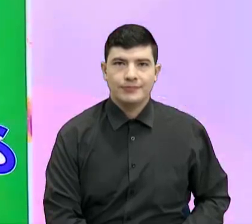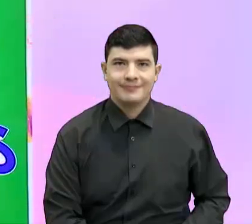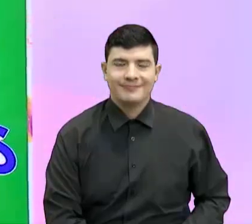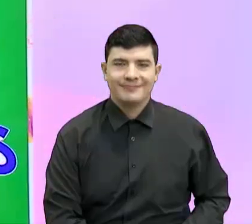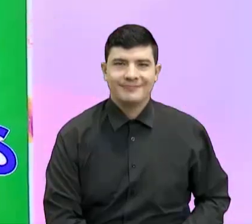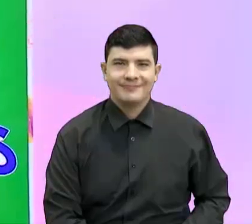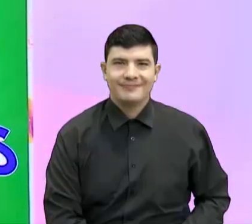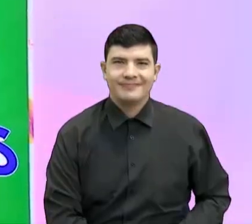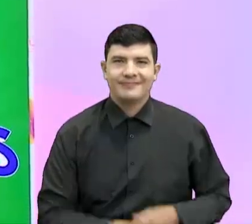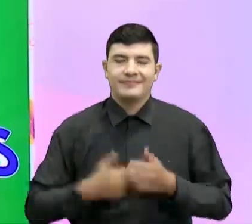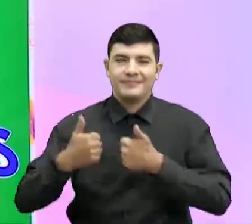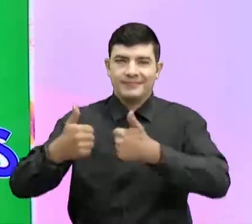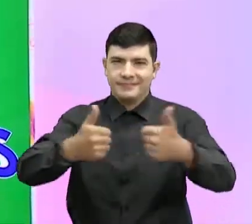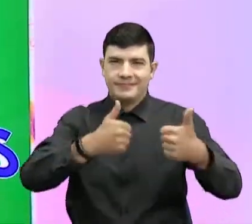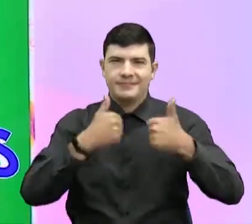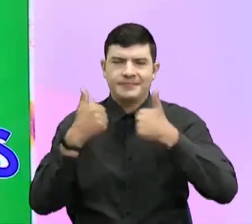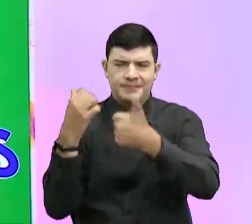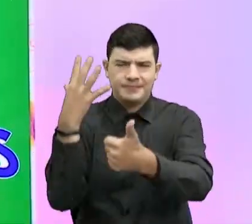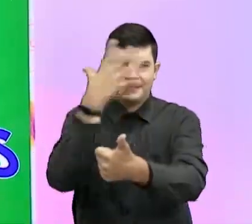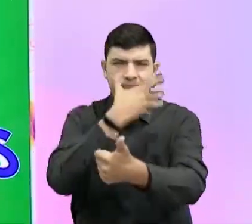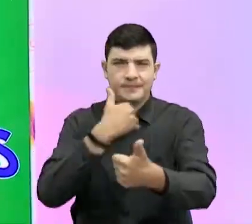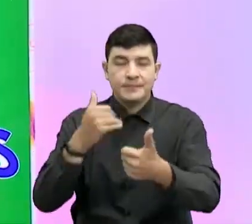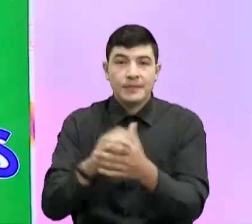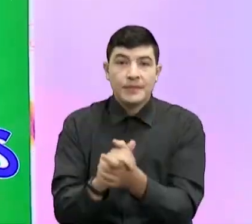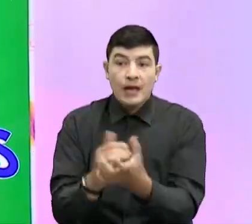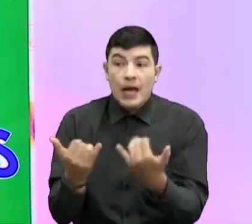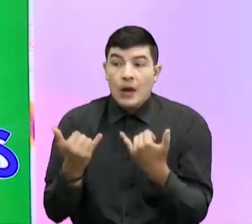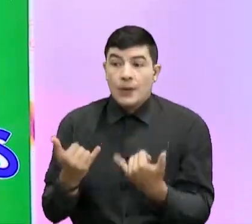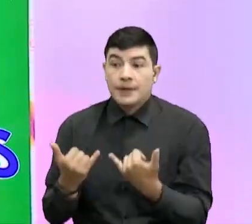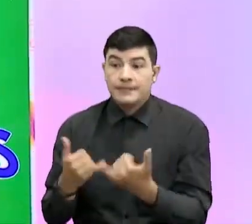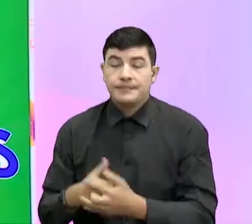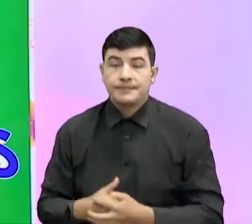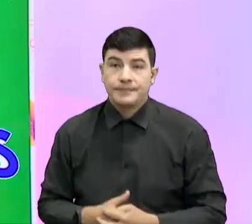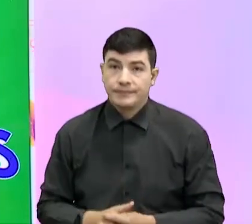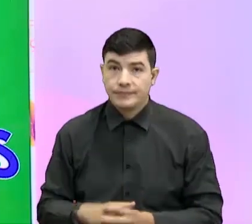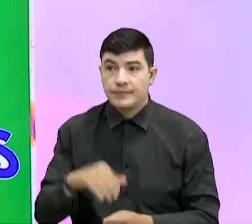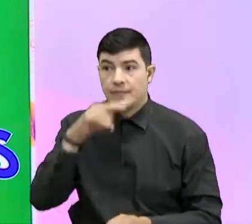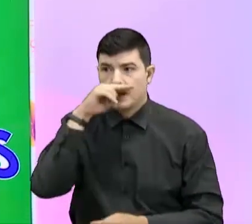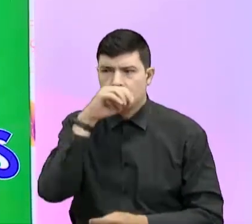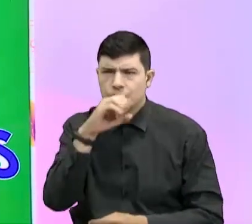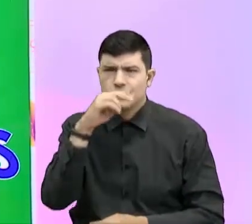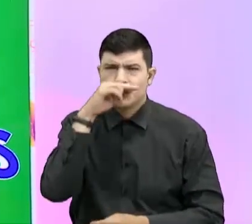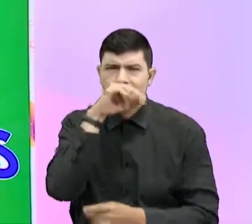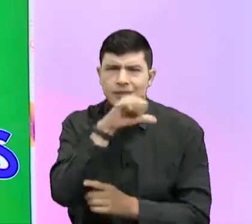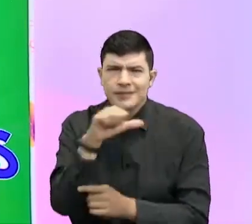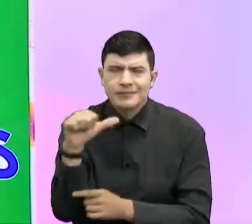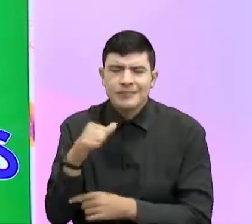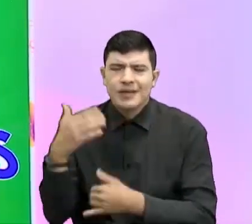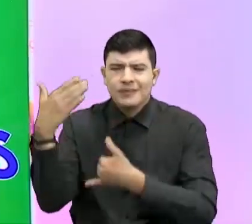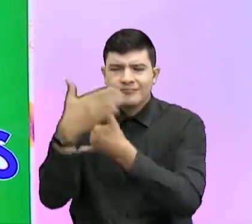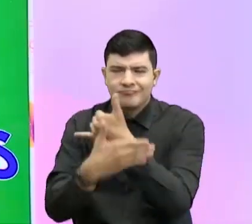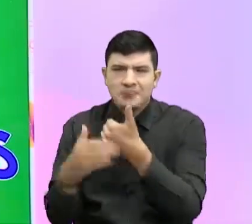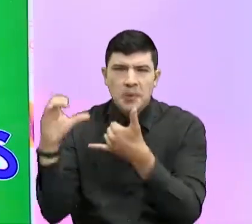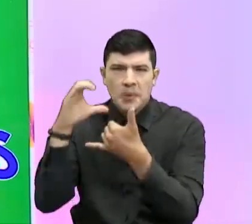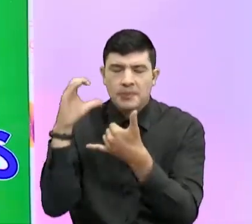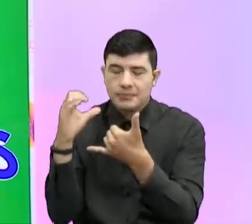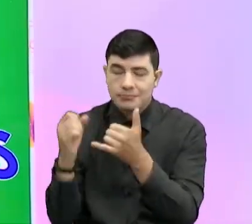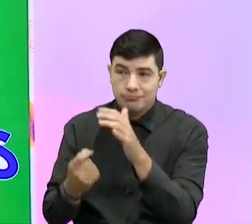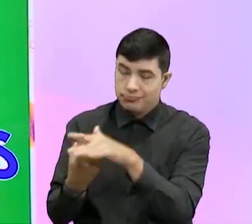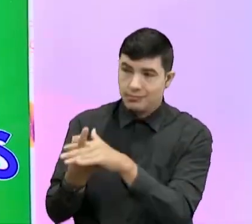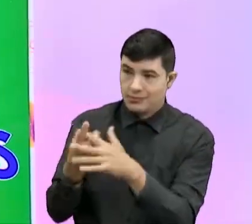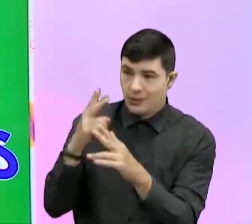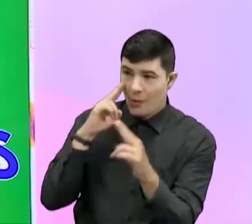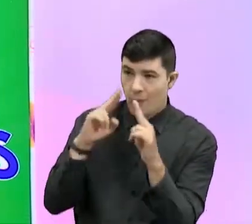Bueno, mis amores hermosos, hay niños que hasta el momento, bueno, que apenas nos están conociendo, que apenas están viendo la